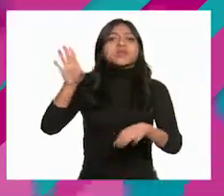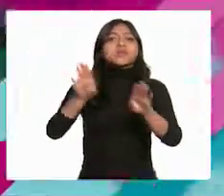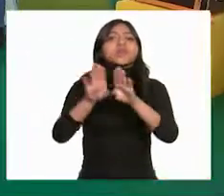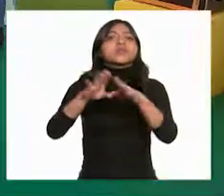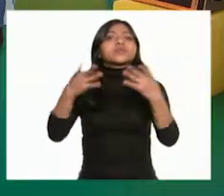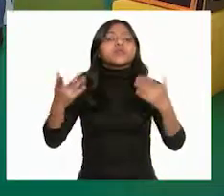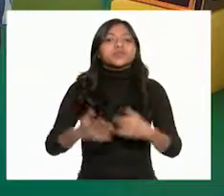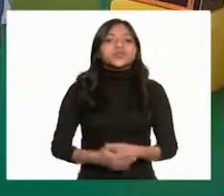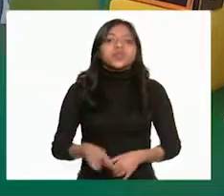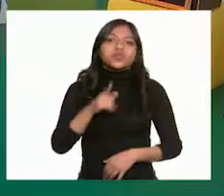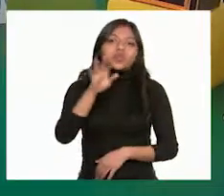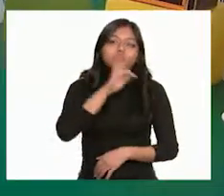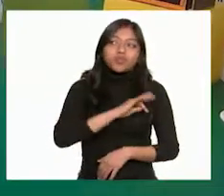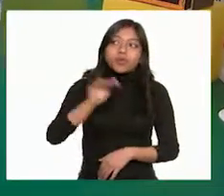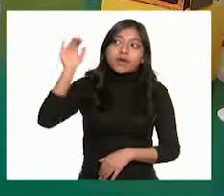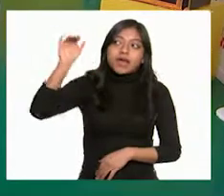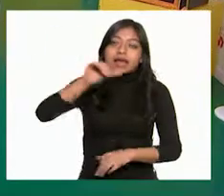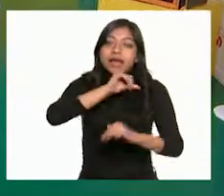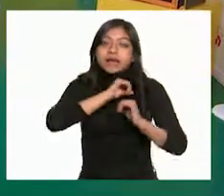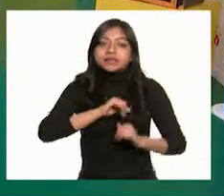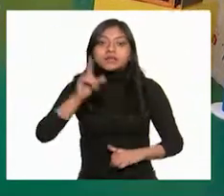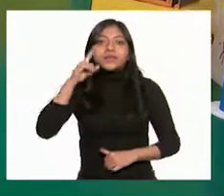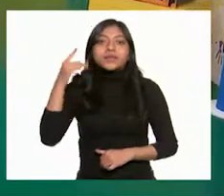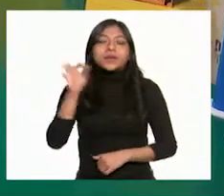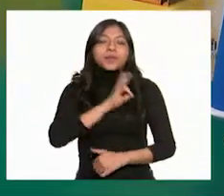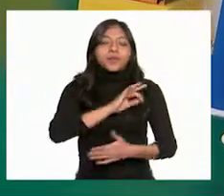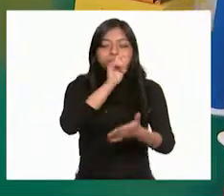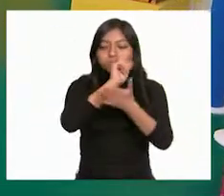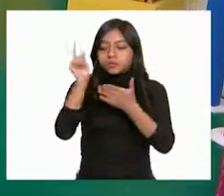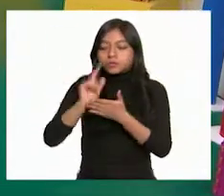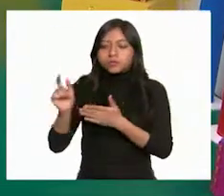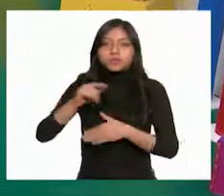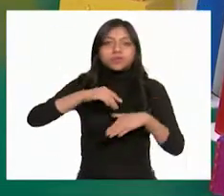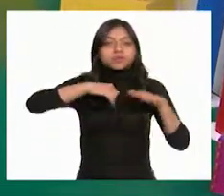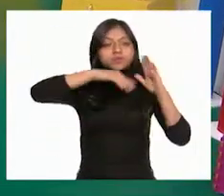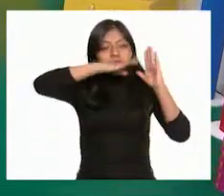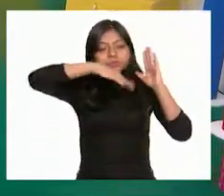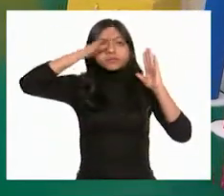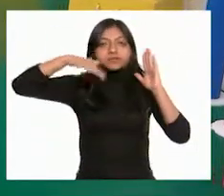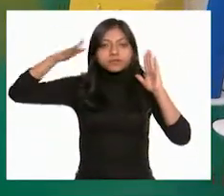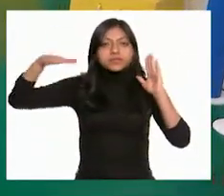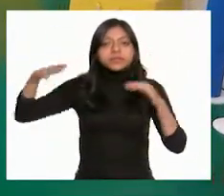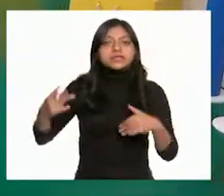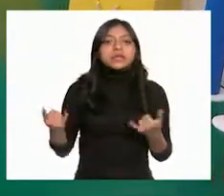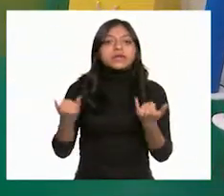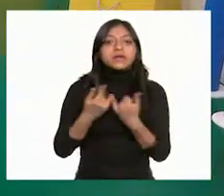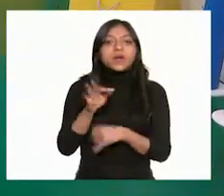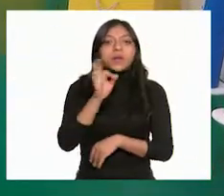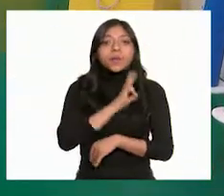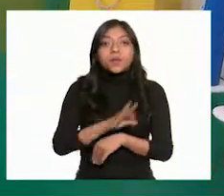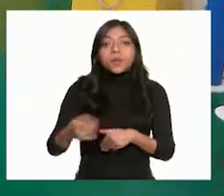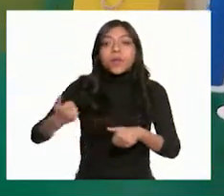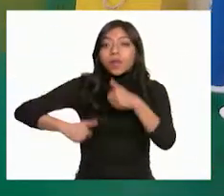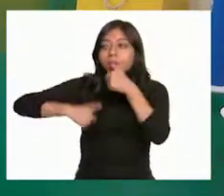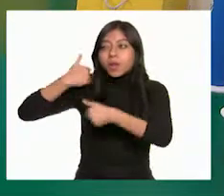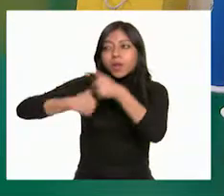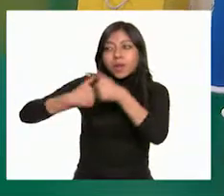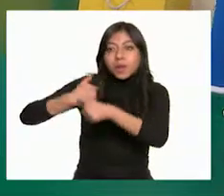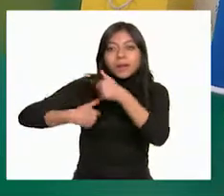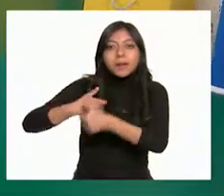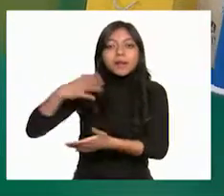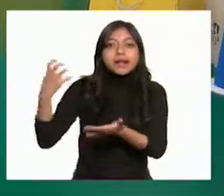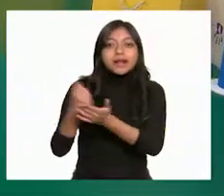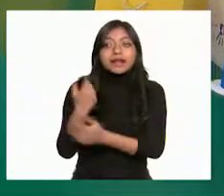Podrían solicitar el apoyo de las autoridades para limpiar la barda, además podrían realizar un concurso para que